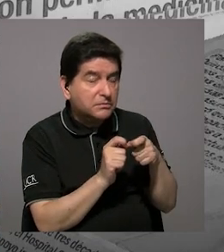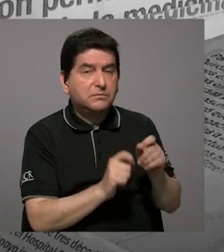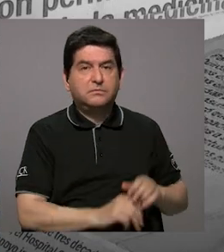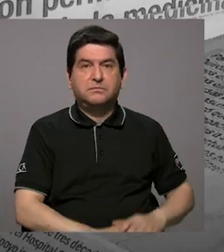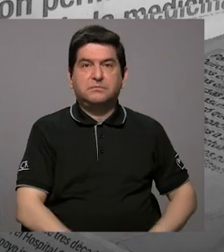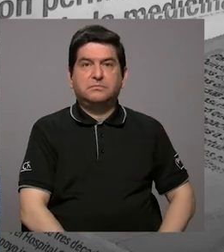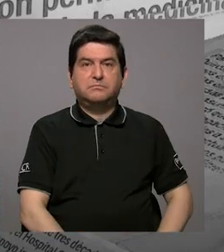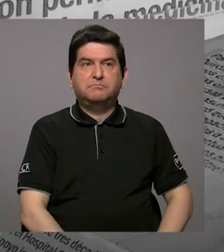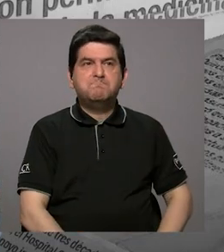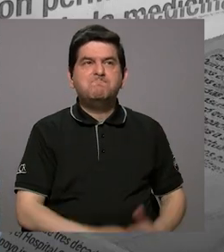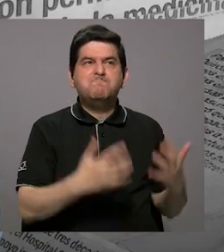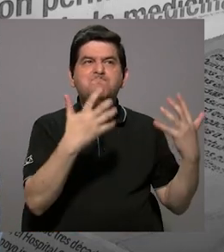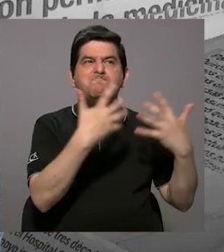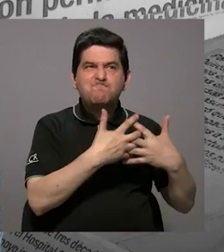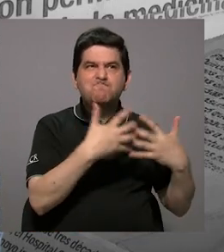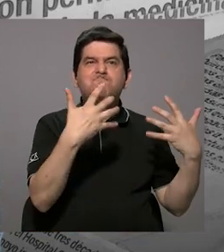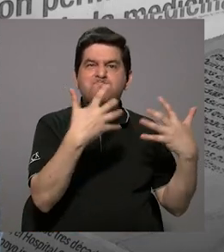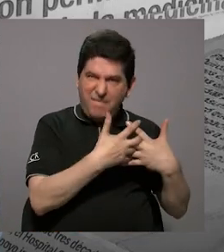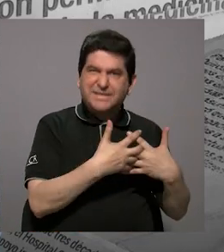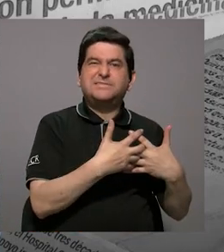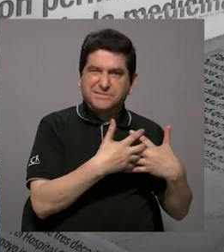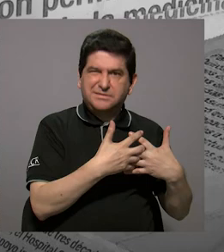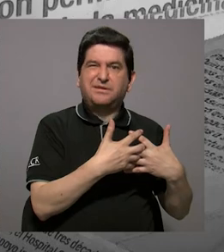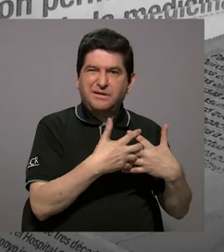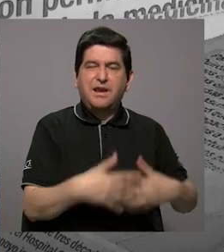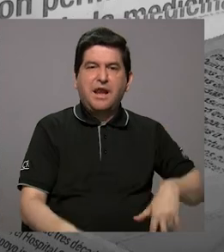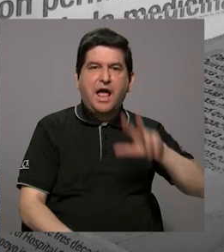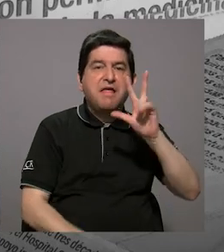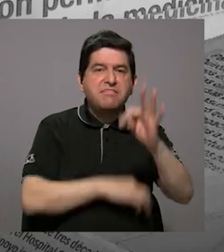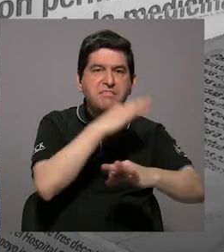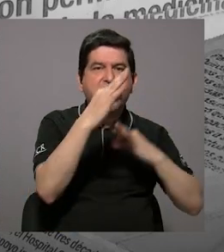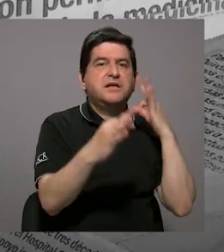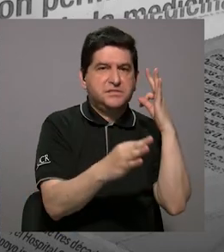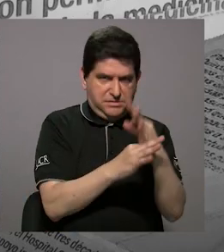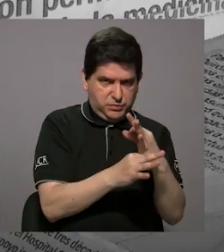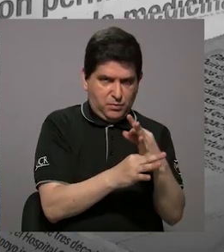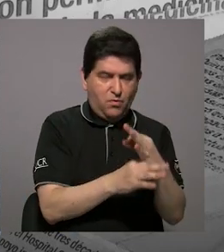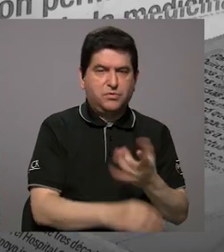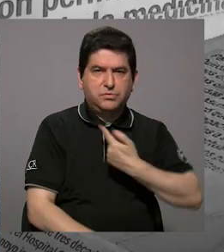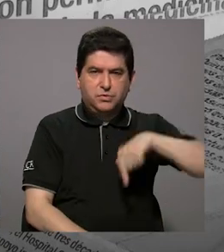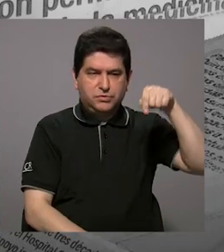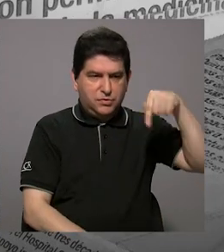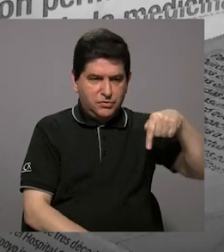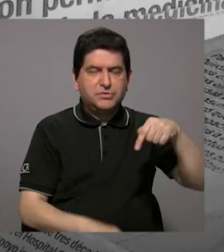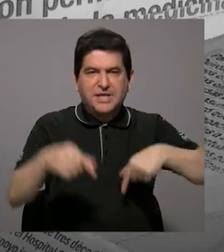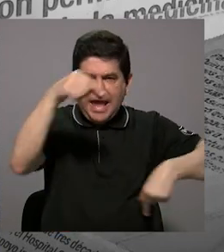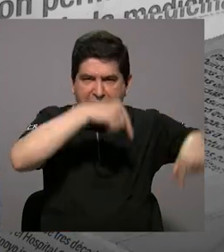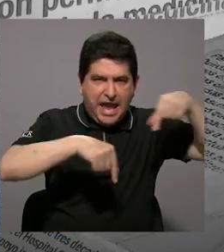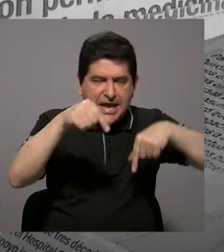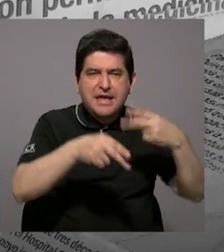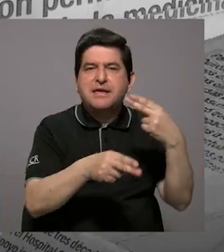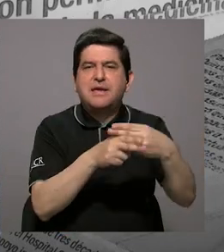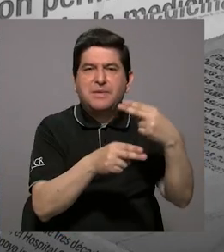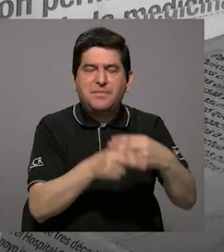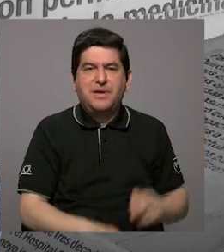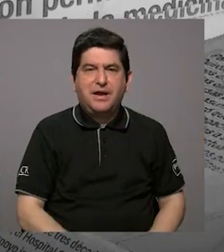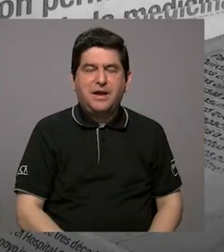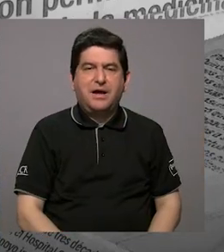una mezcla, de hecho es una mezcla de tres tipos de silenos, lo que nosotros en química llamamos